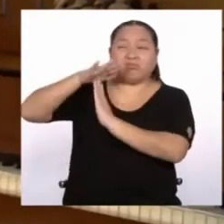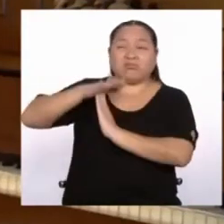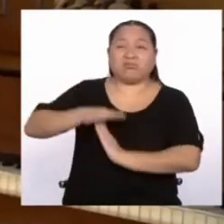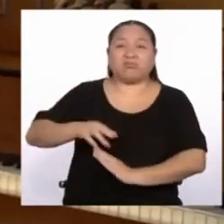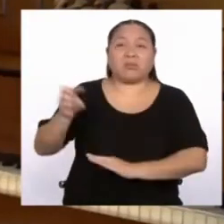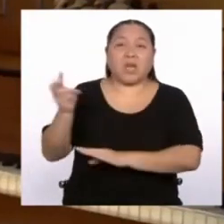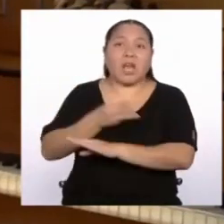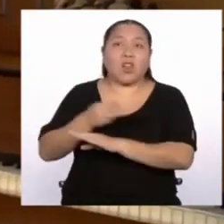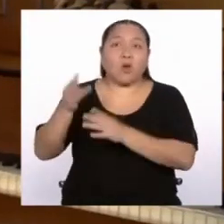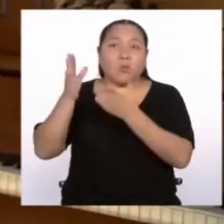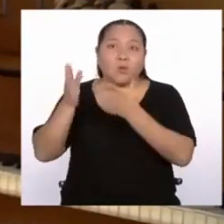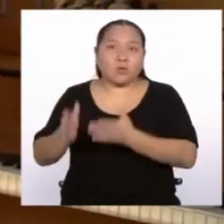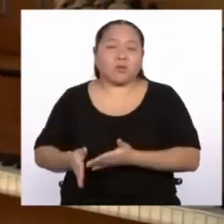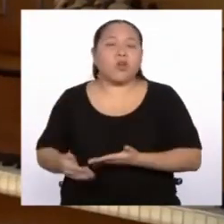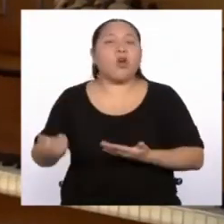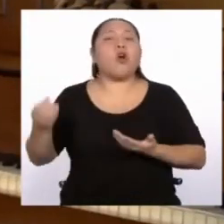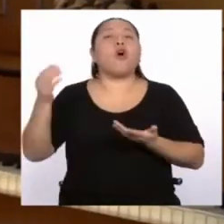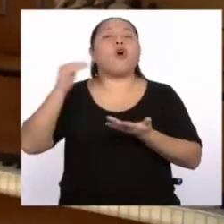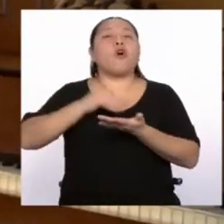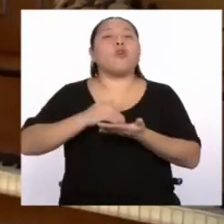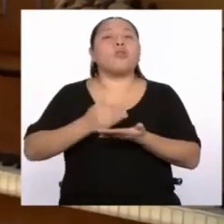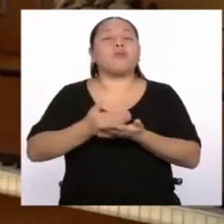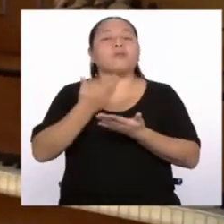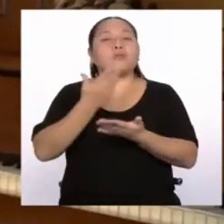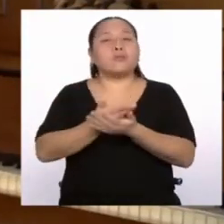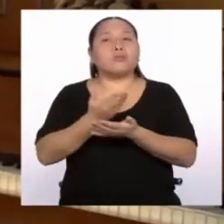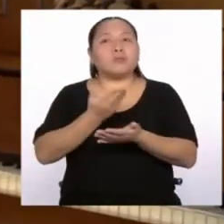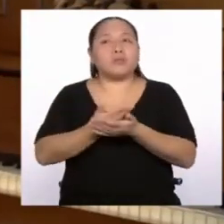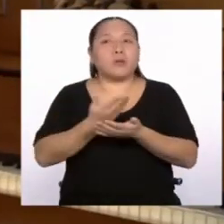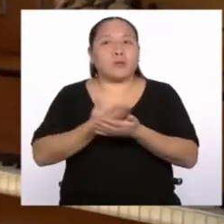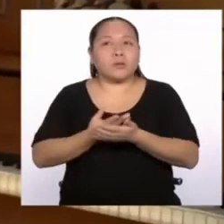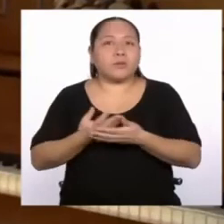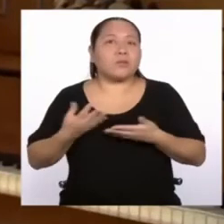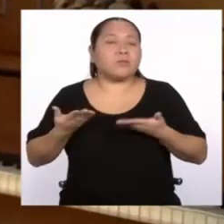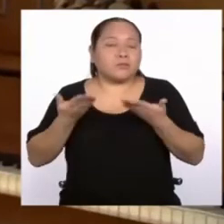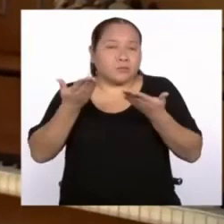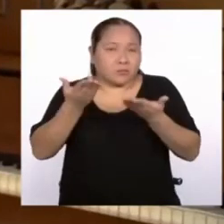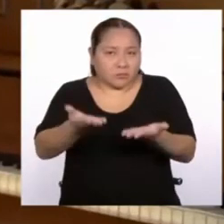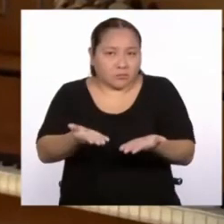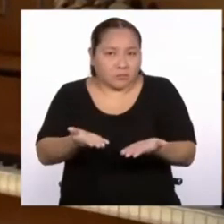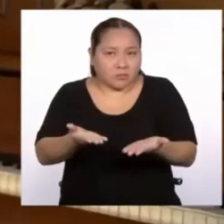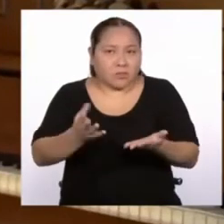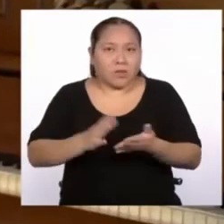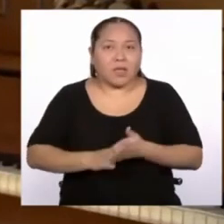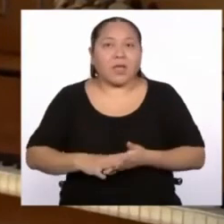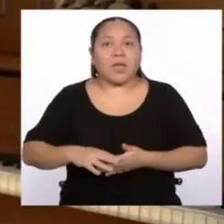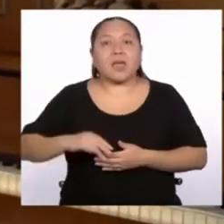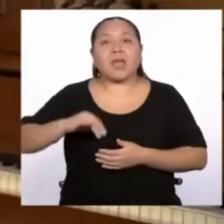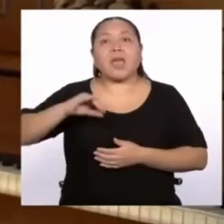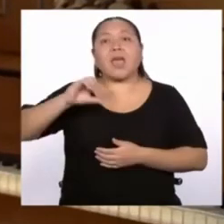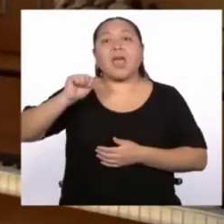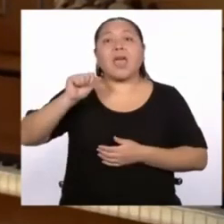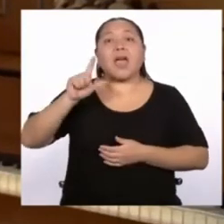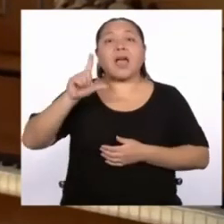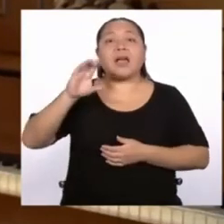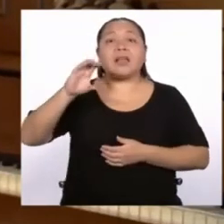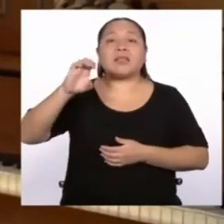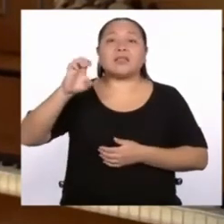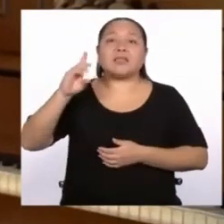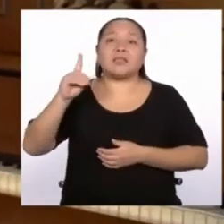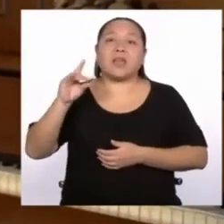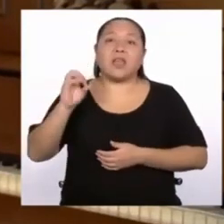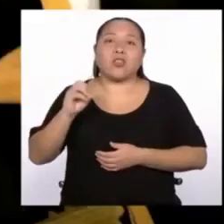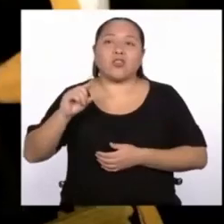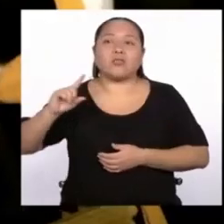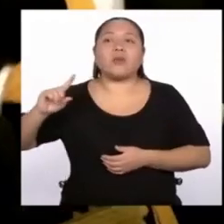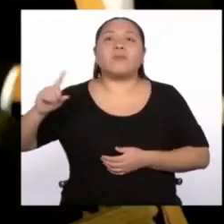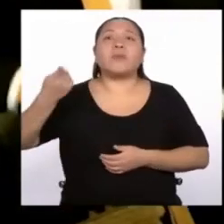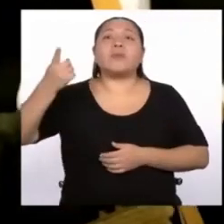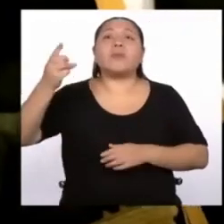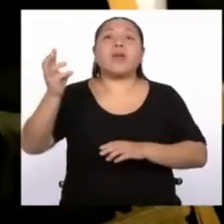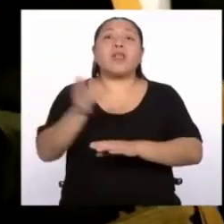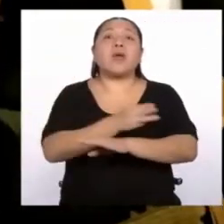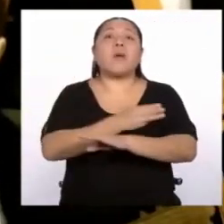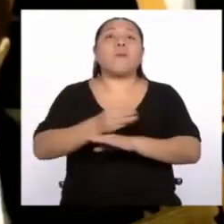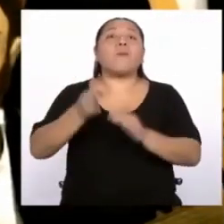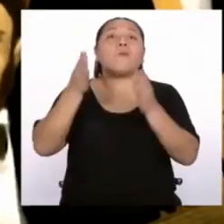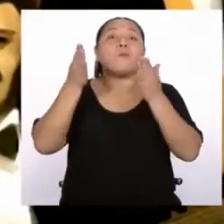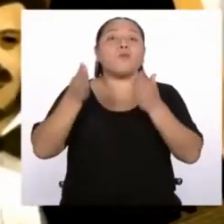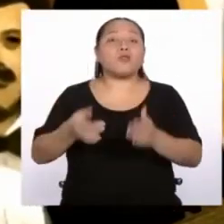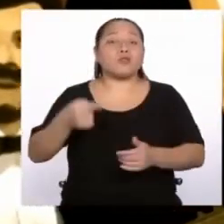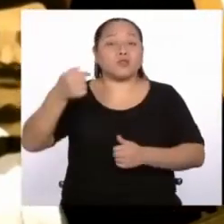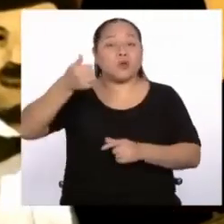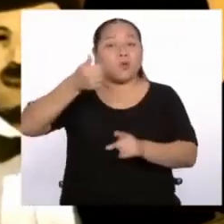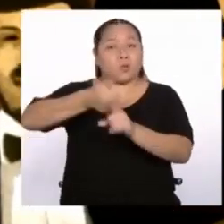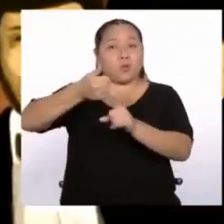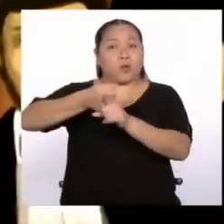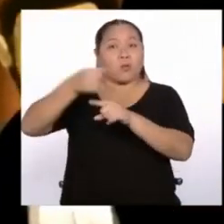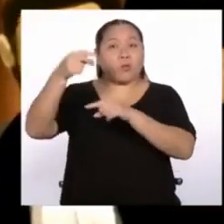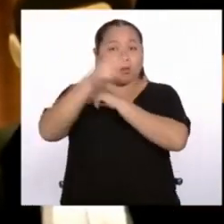que se vuelve a confirmar lo que no se ha dicho en voz alta, que José Bernardo Alcedo es el primer músico nacional.